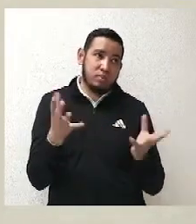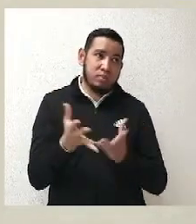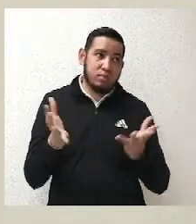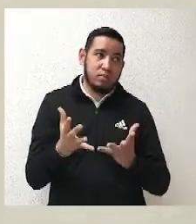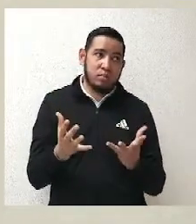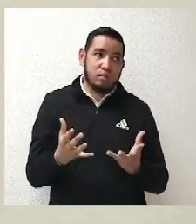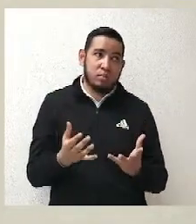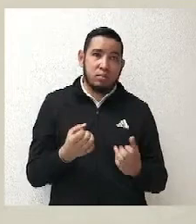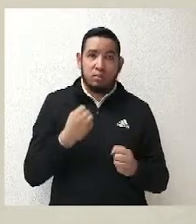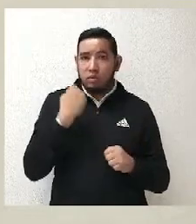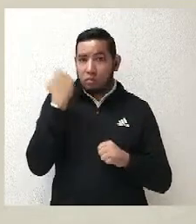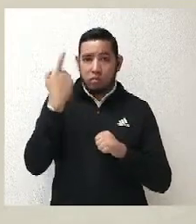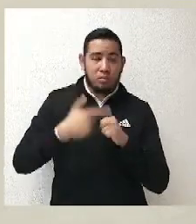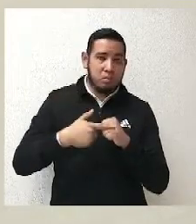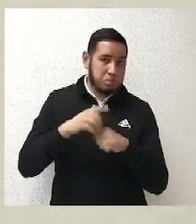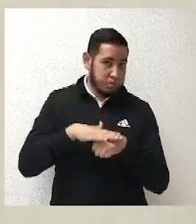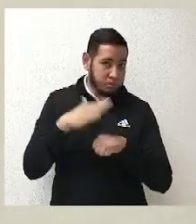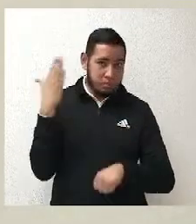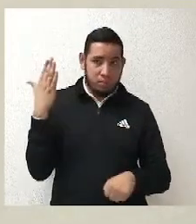¿Alguien más?